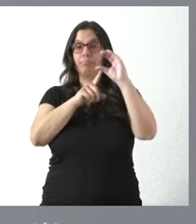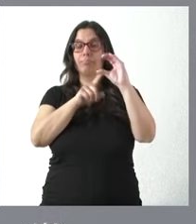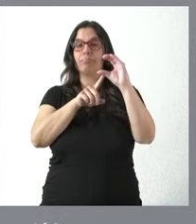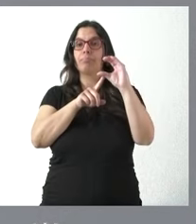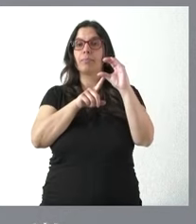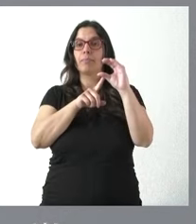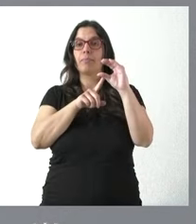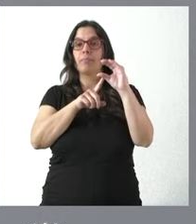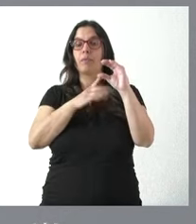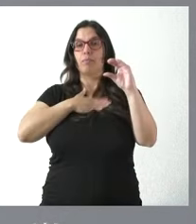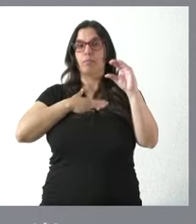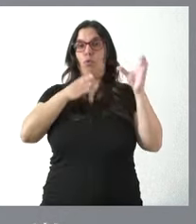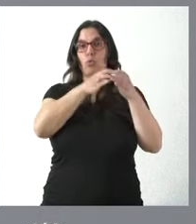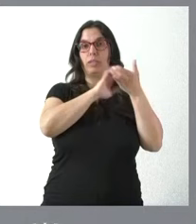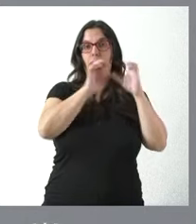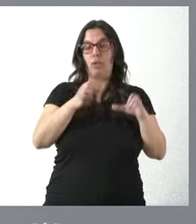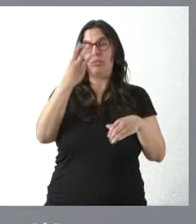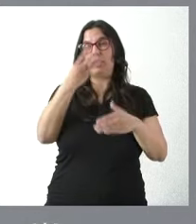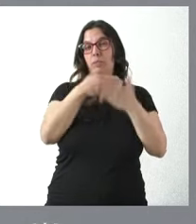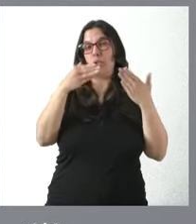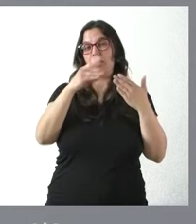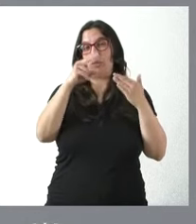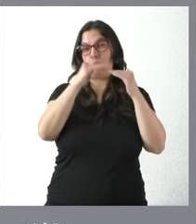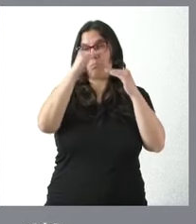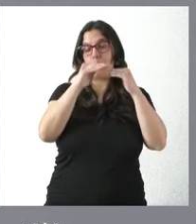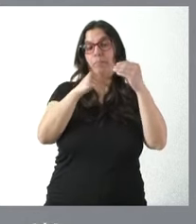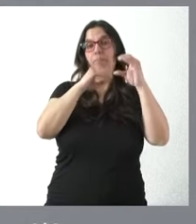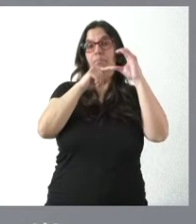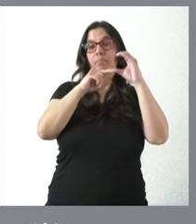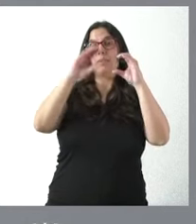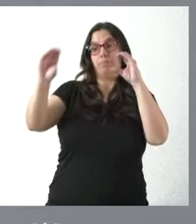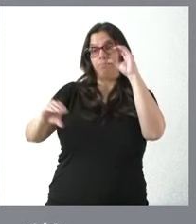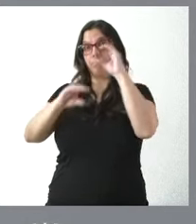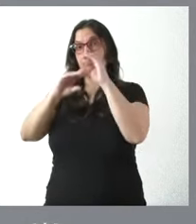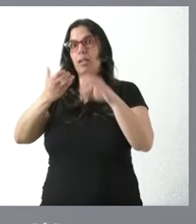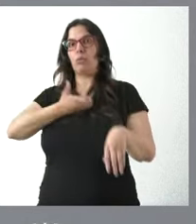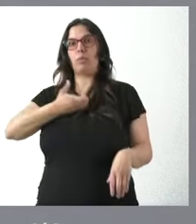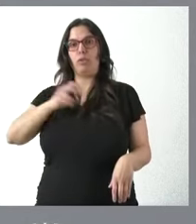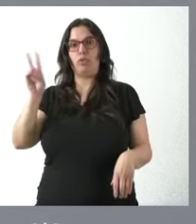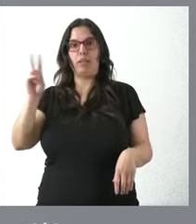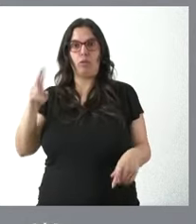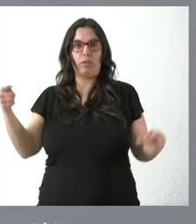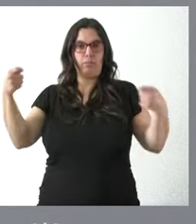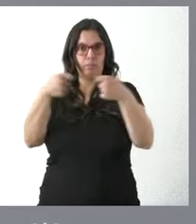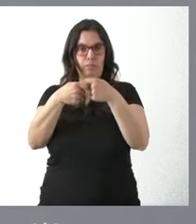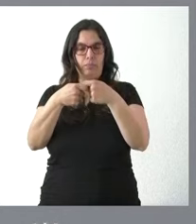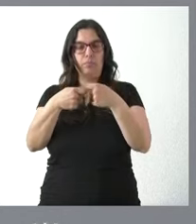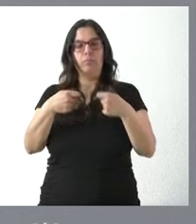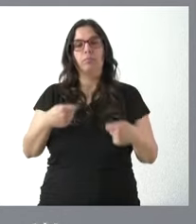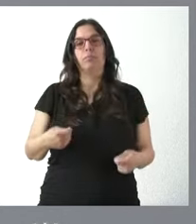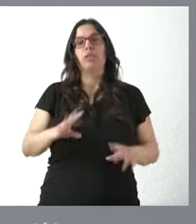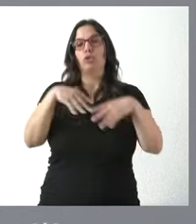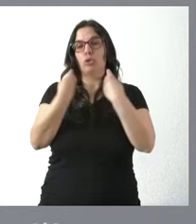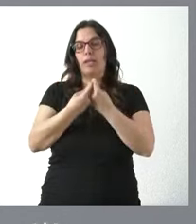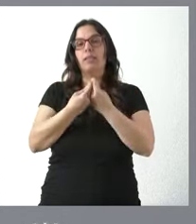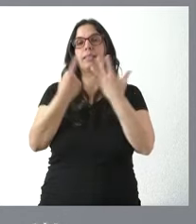corresponde a la Junta de Castilla y León, algo más de 3 millones de euros, y el resto al Ayuntamiento de Valladolid, otros 3 millones de euros, hasta total, como les